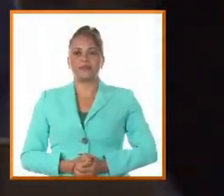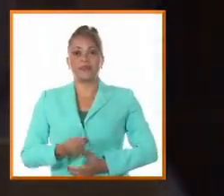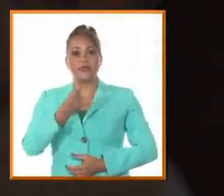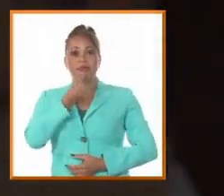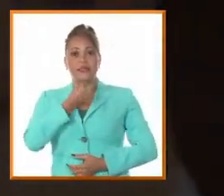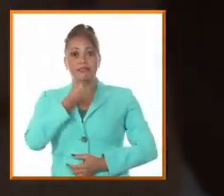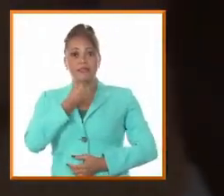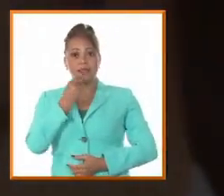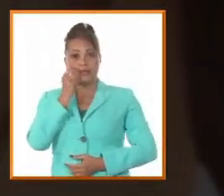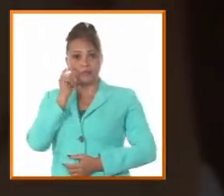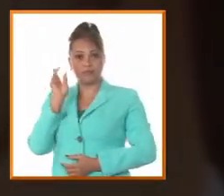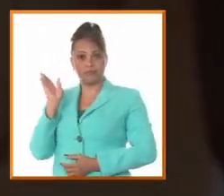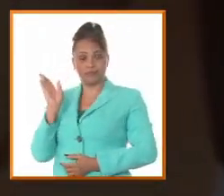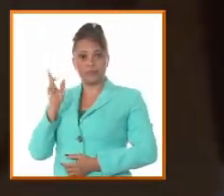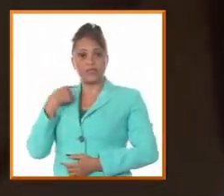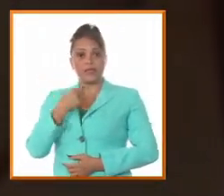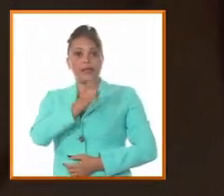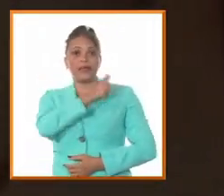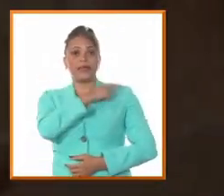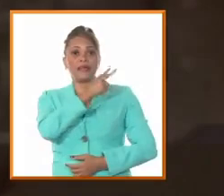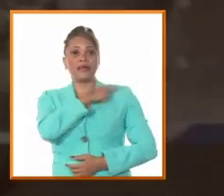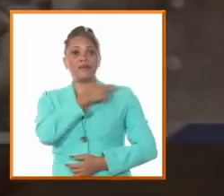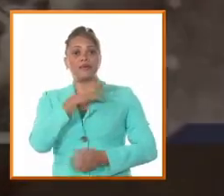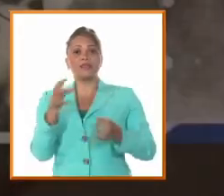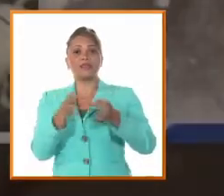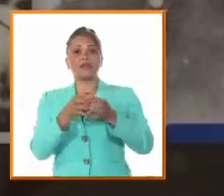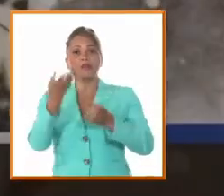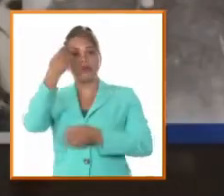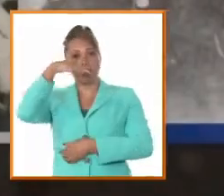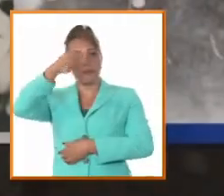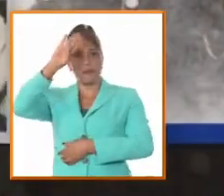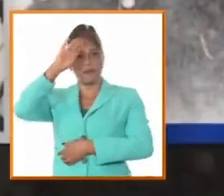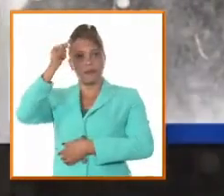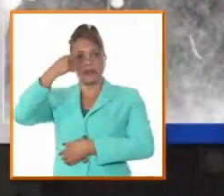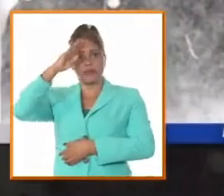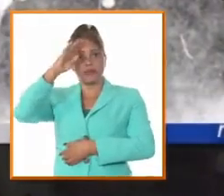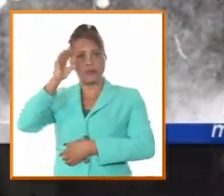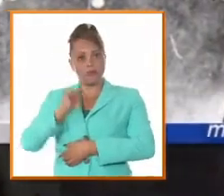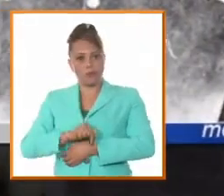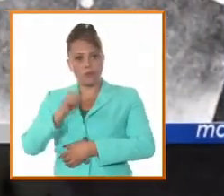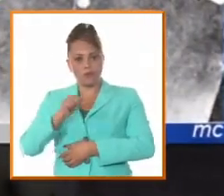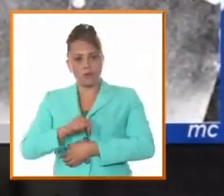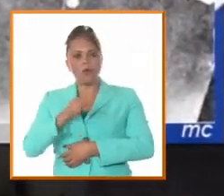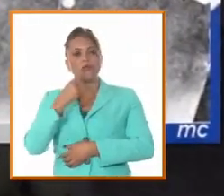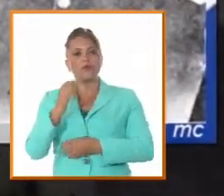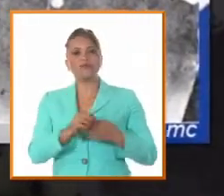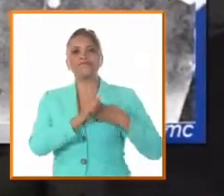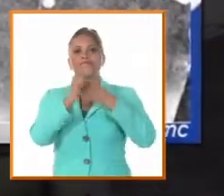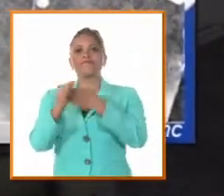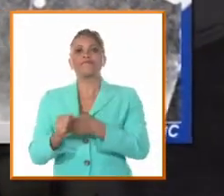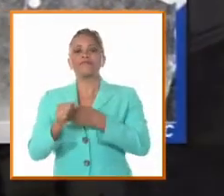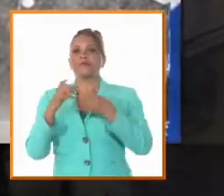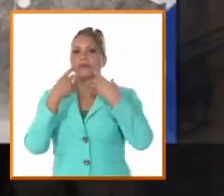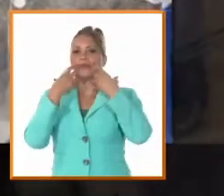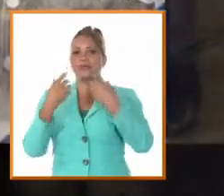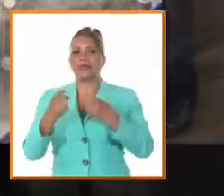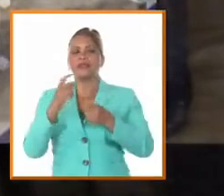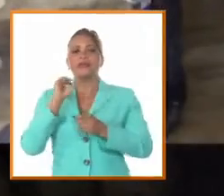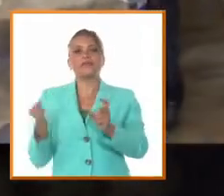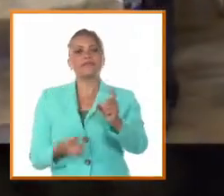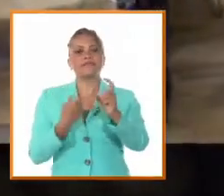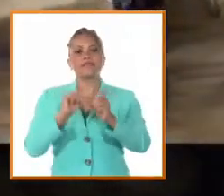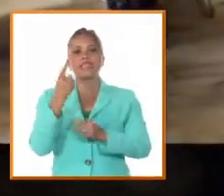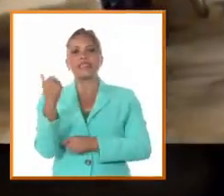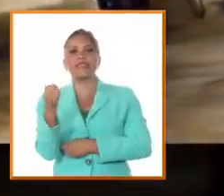Ignacio Agramonte Ilognás, mayor general del ejército libertador cubano, fue uno de los líderes más sobresalientes de la guerra de los 10 años